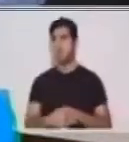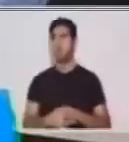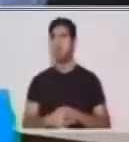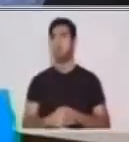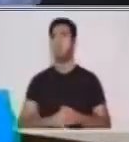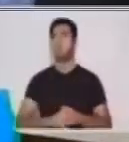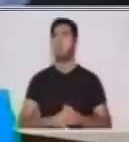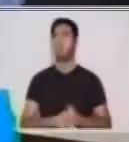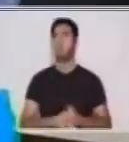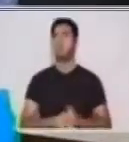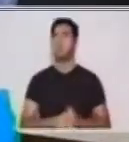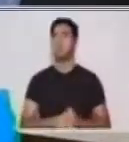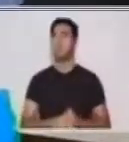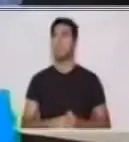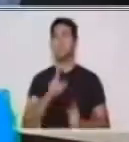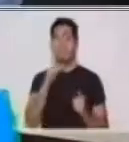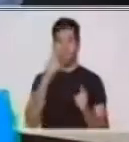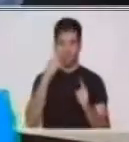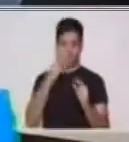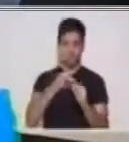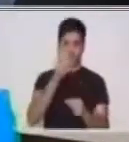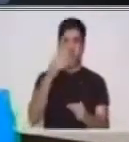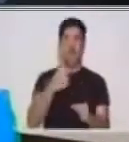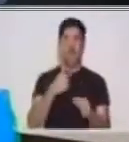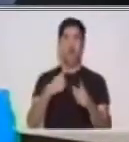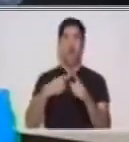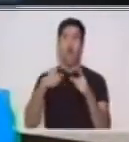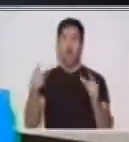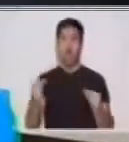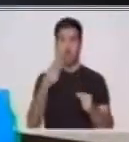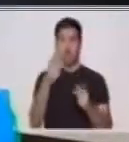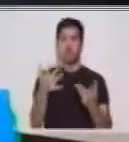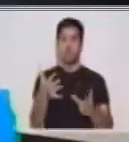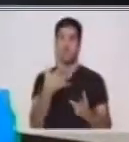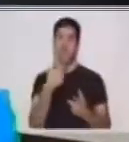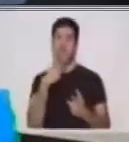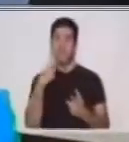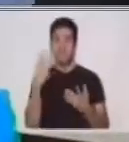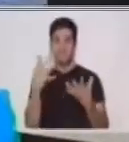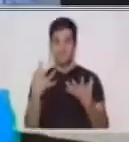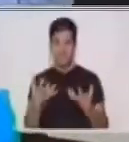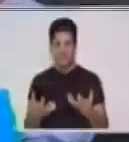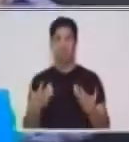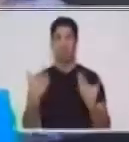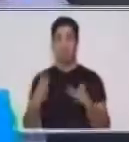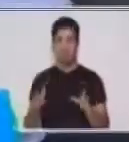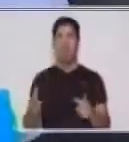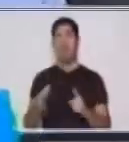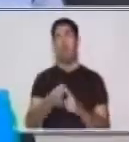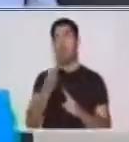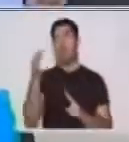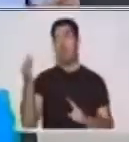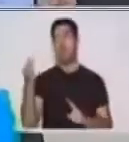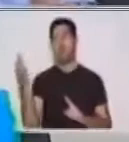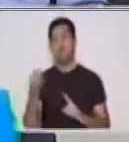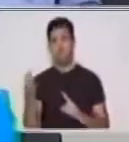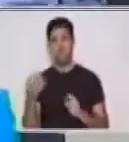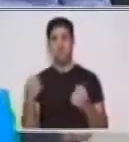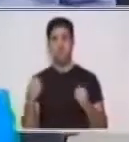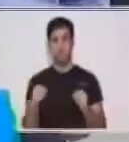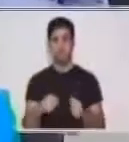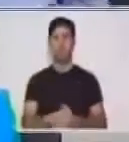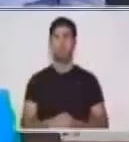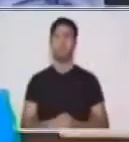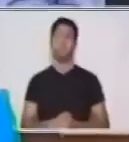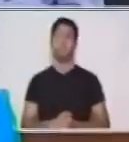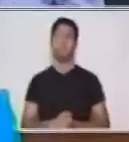poderlo elaborar. Vamos a necesitar tres. Y vamos entonces a elaborar